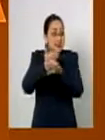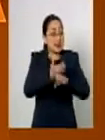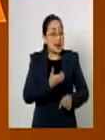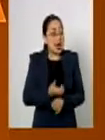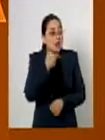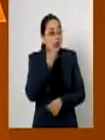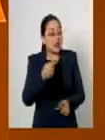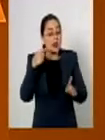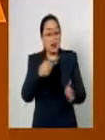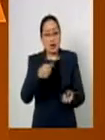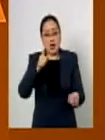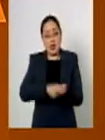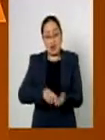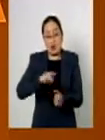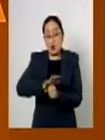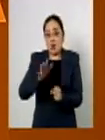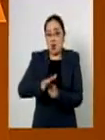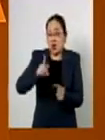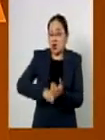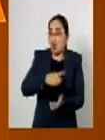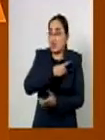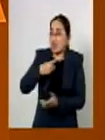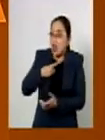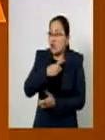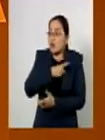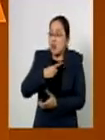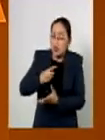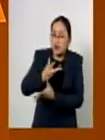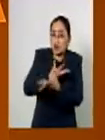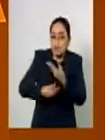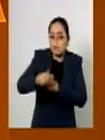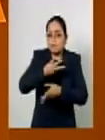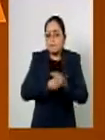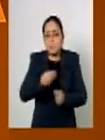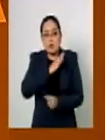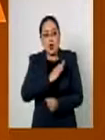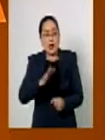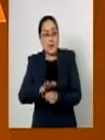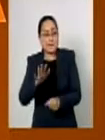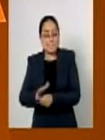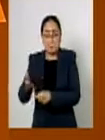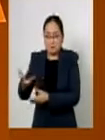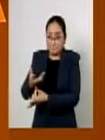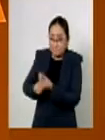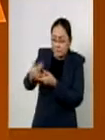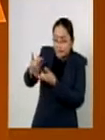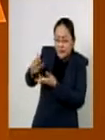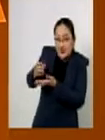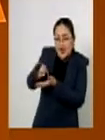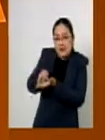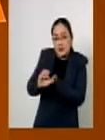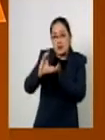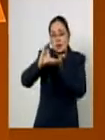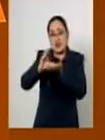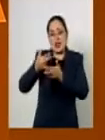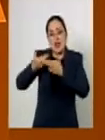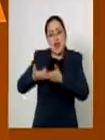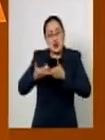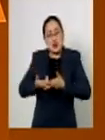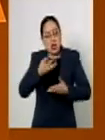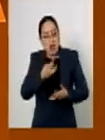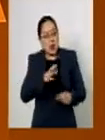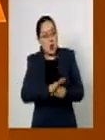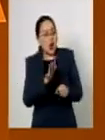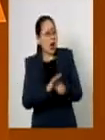en un nivel de endeudamiento sostenible puedan utilizar los ingresos excedentes de libre disposición de manera